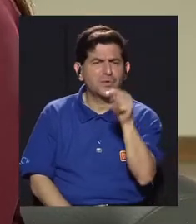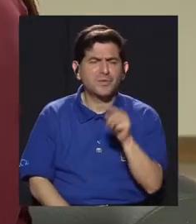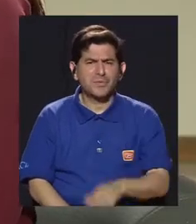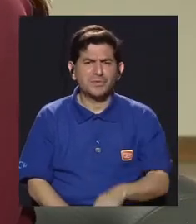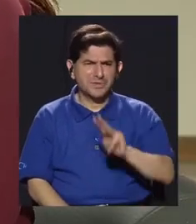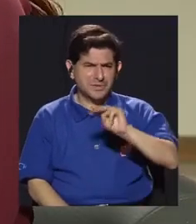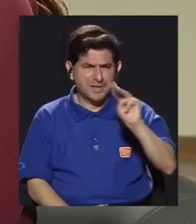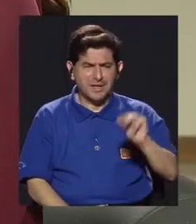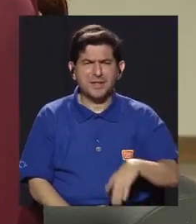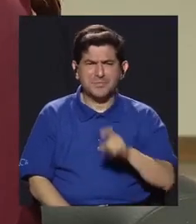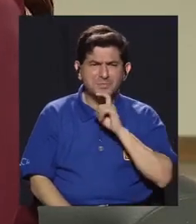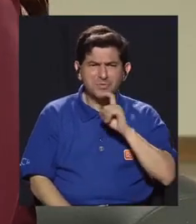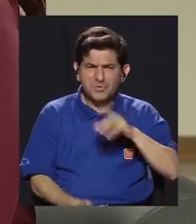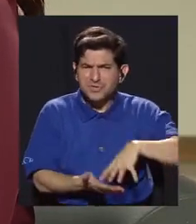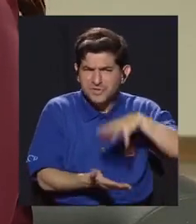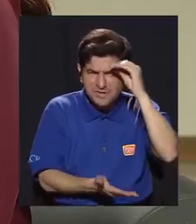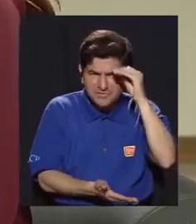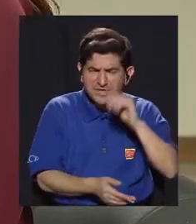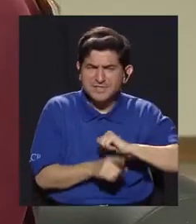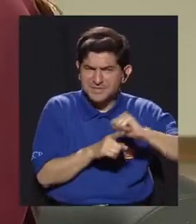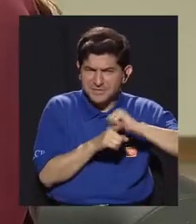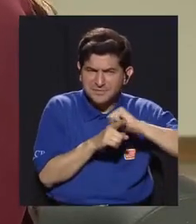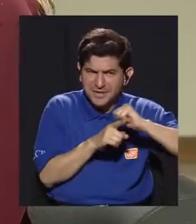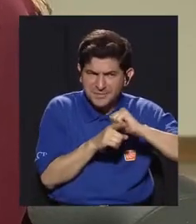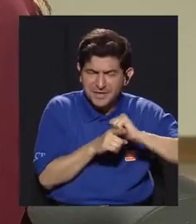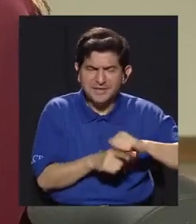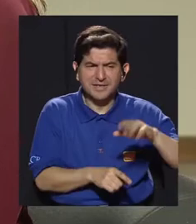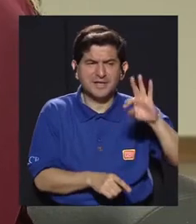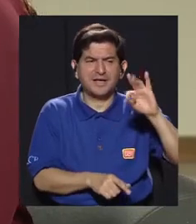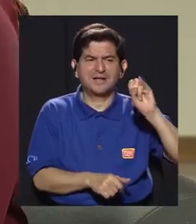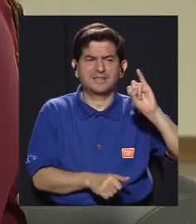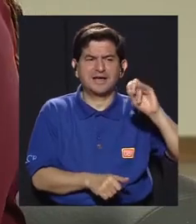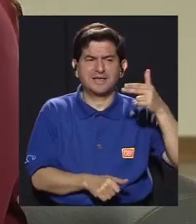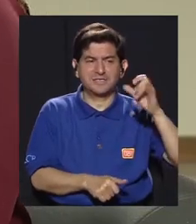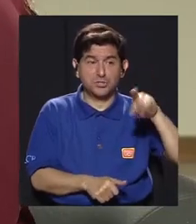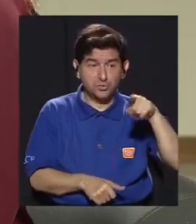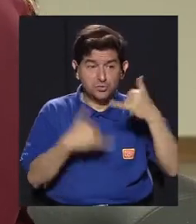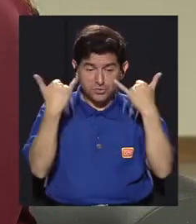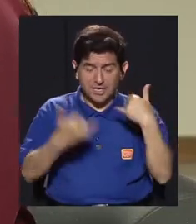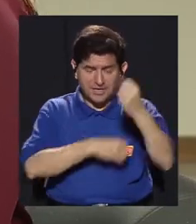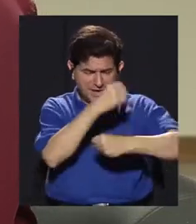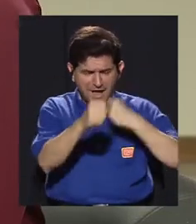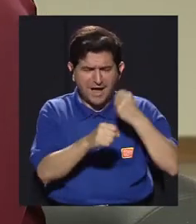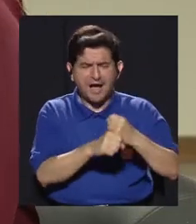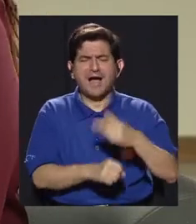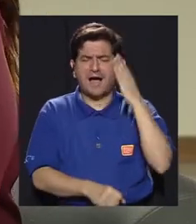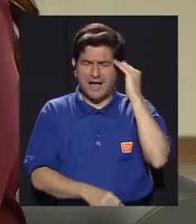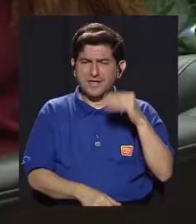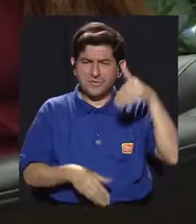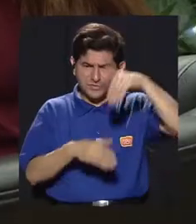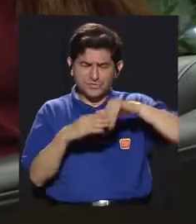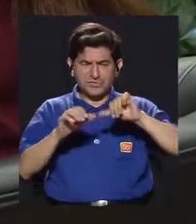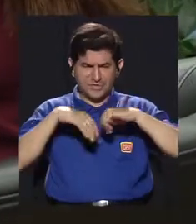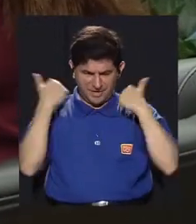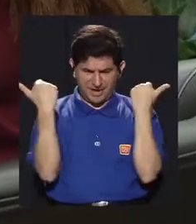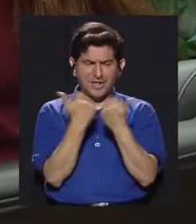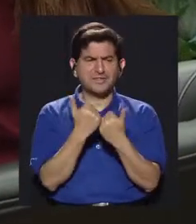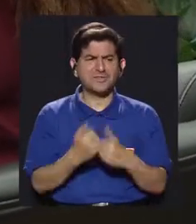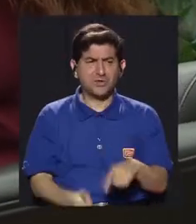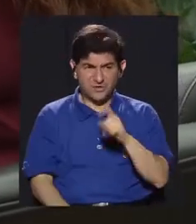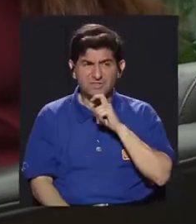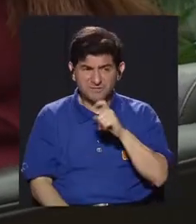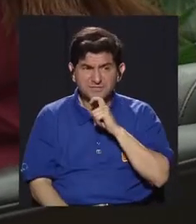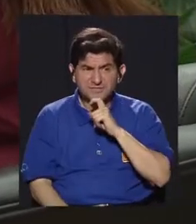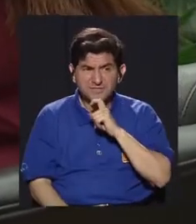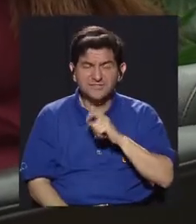consulto, doña Marilo, ¿es difícil aprenderlo o practicar el Tai Chi? ¿Usted con sus años de experiencia ya en asociación y haciendo Tai